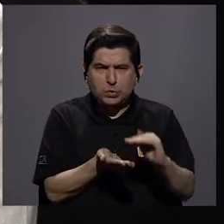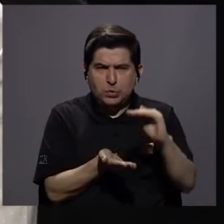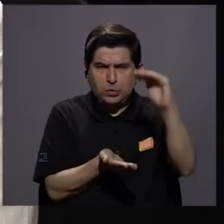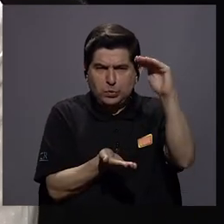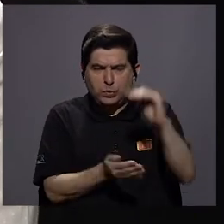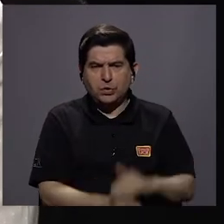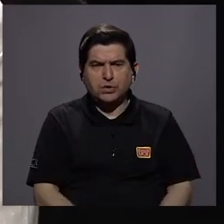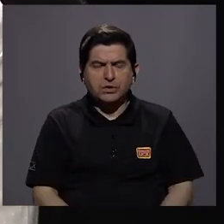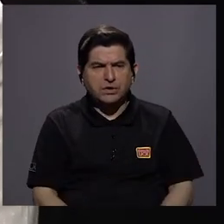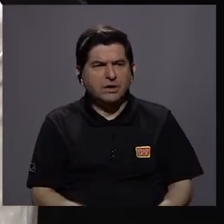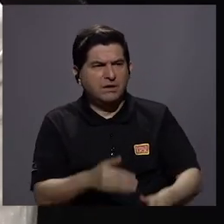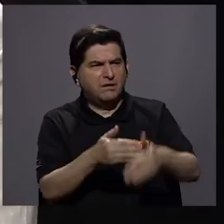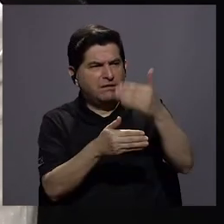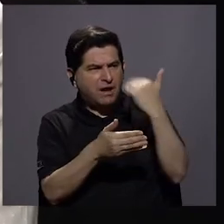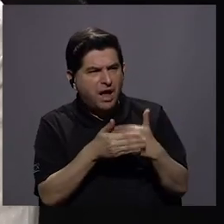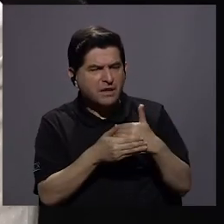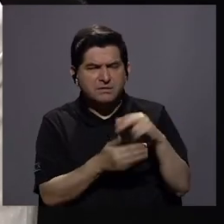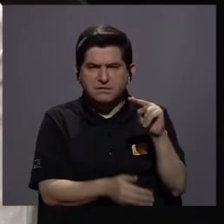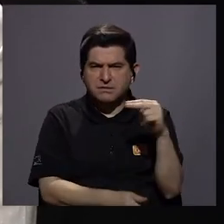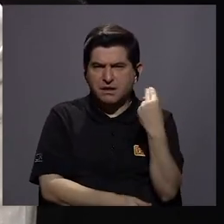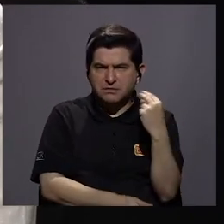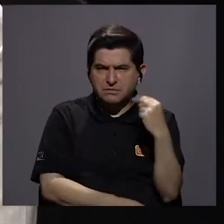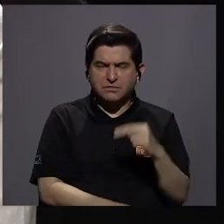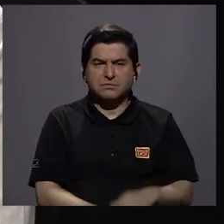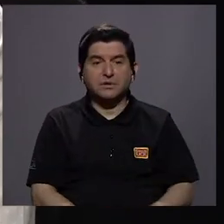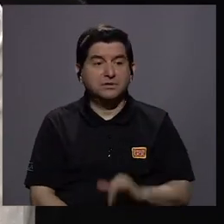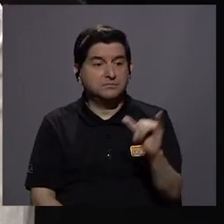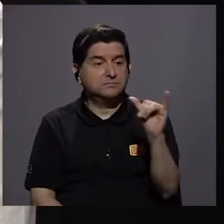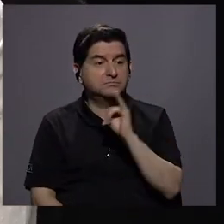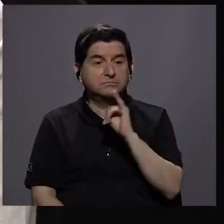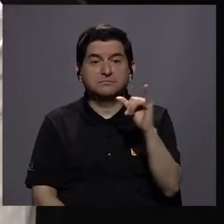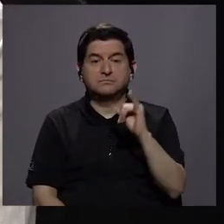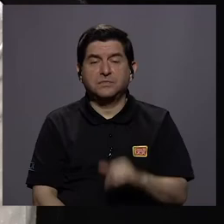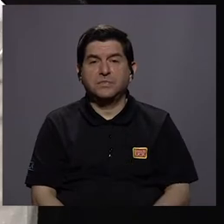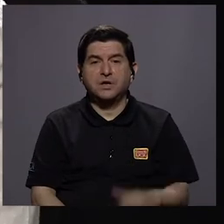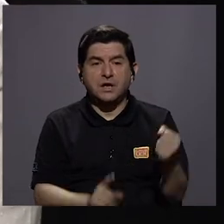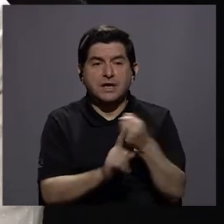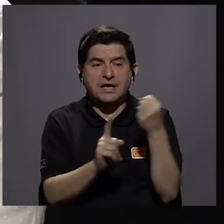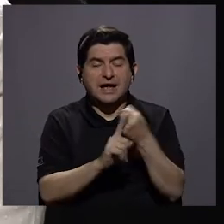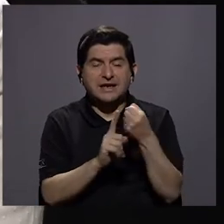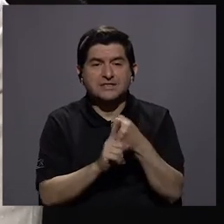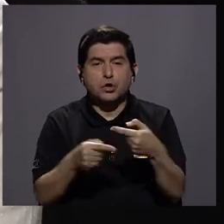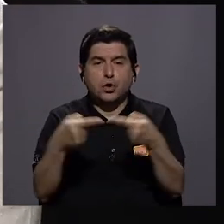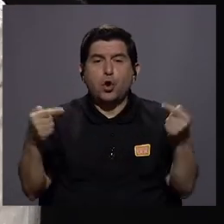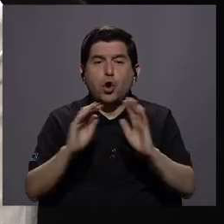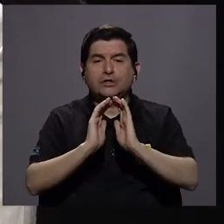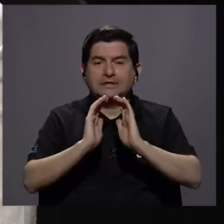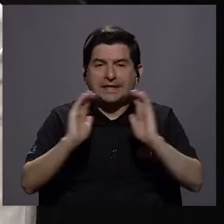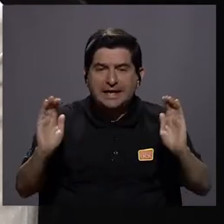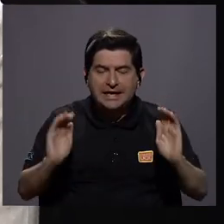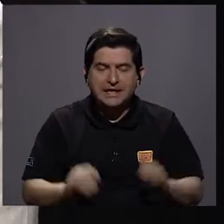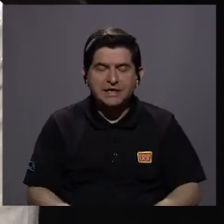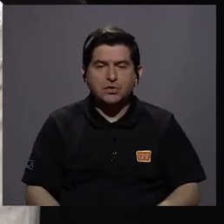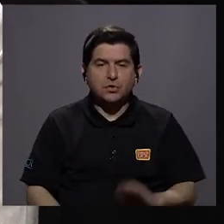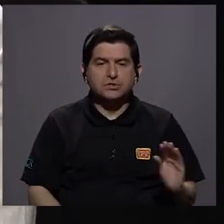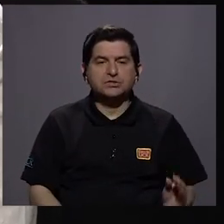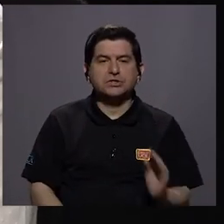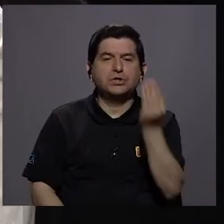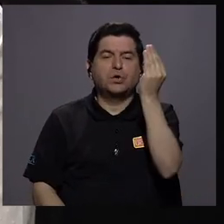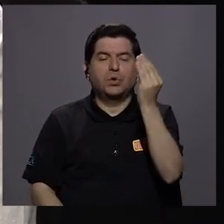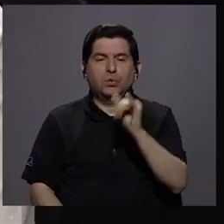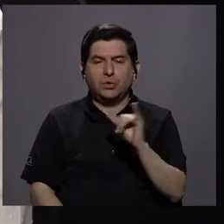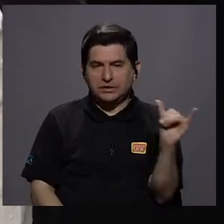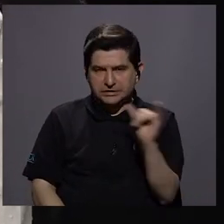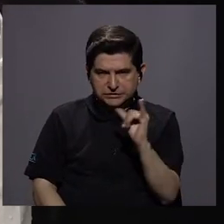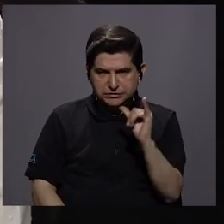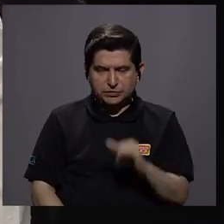Inclusive hace poco salió una noticia de que también agresiones a niños o adolescentes también.